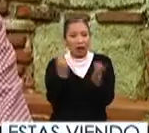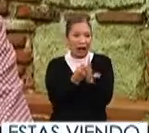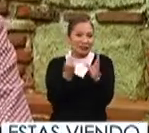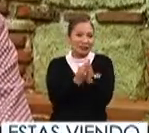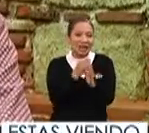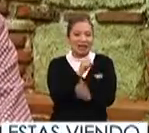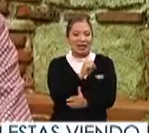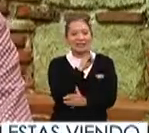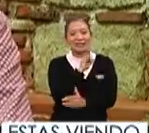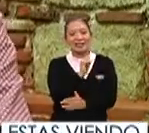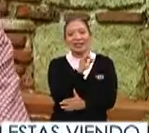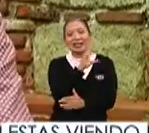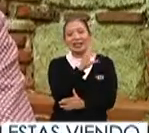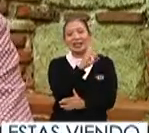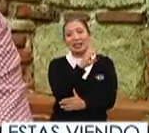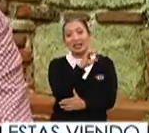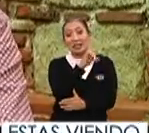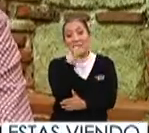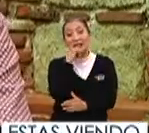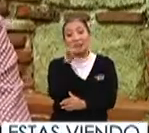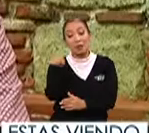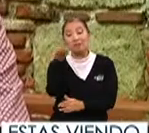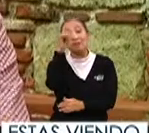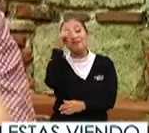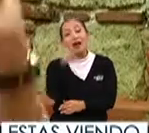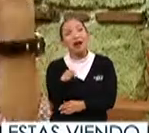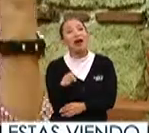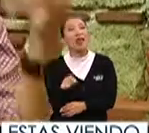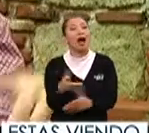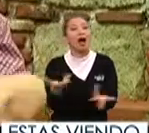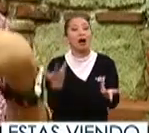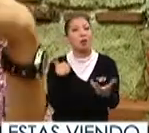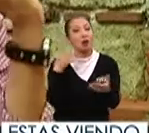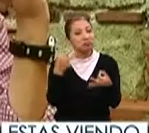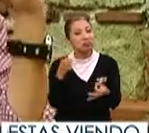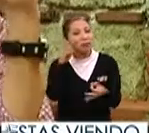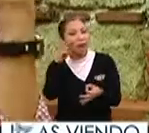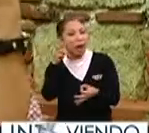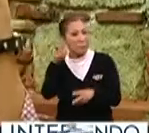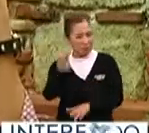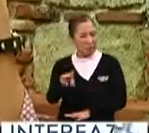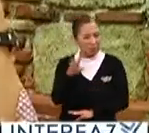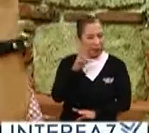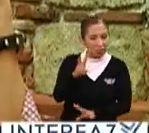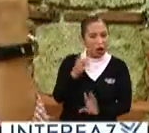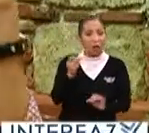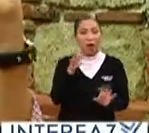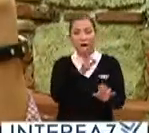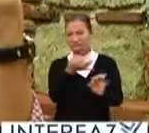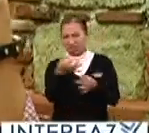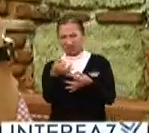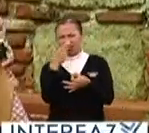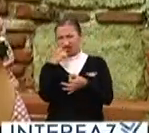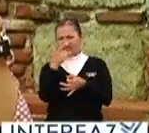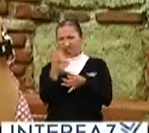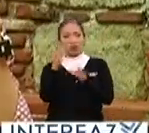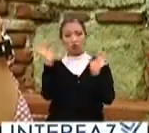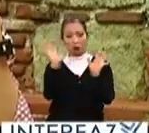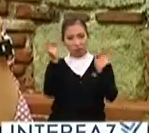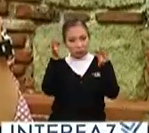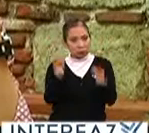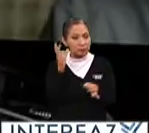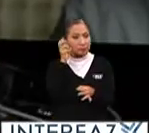clases de Cicril. Y por otro lado, bueno, pues un gran reto para que fuera verosímil, para que no distrajera al espectador a la hora de